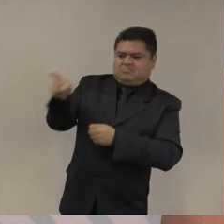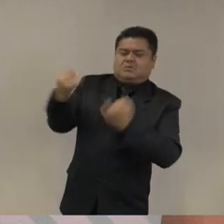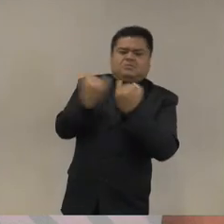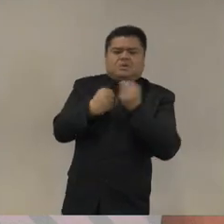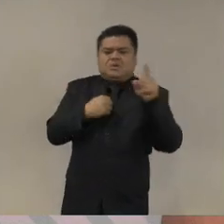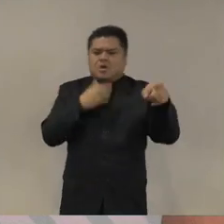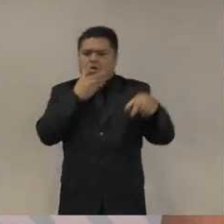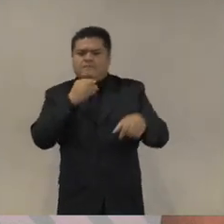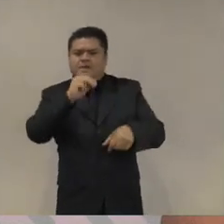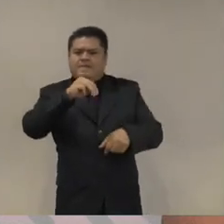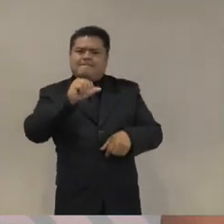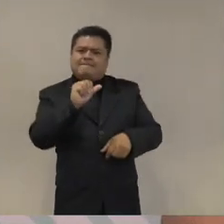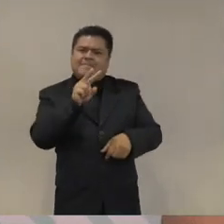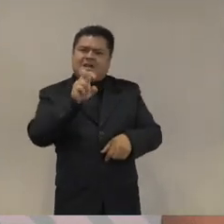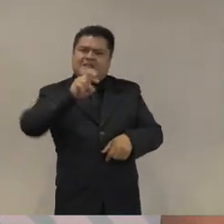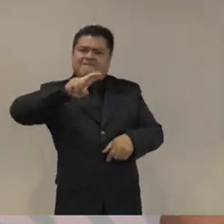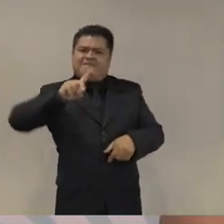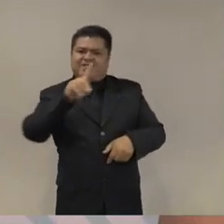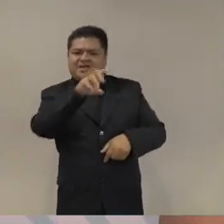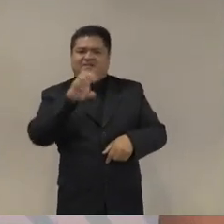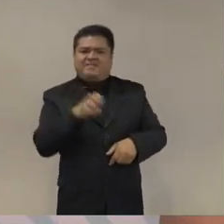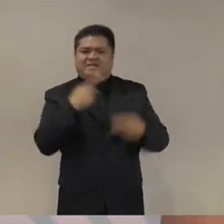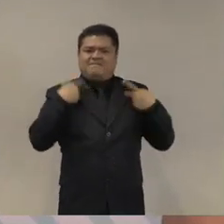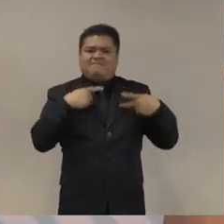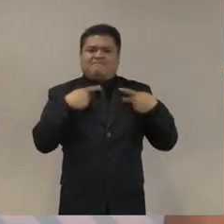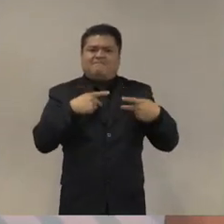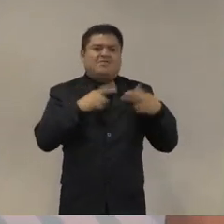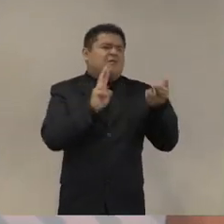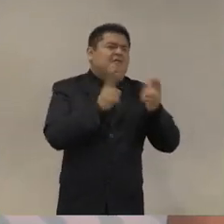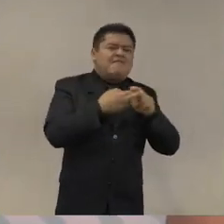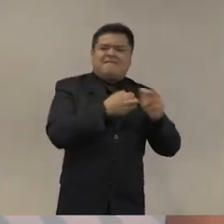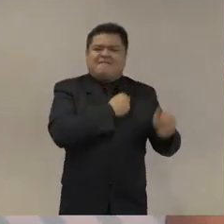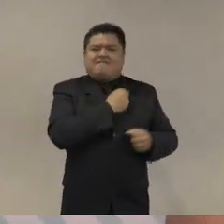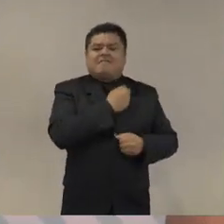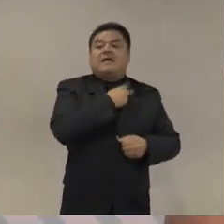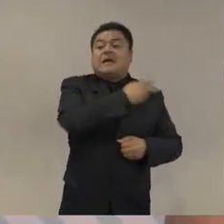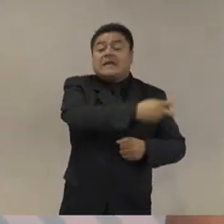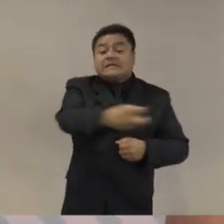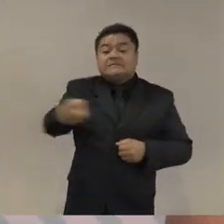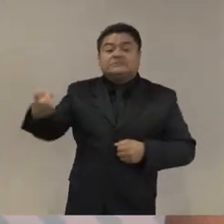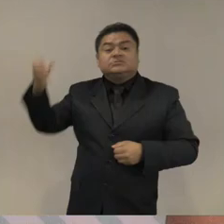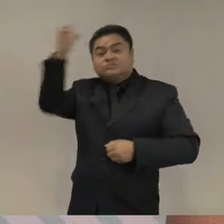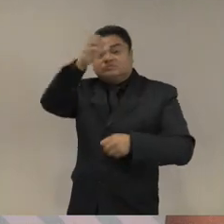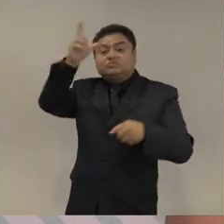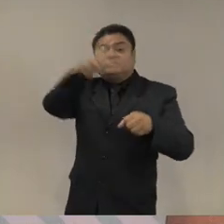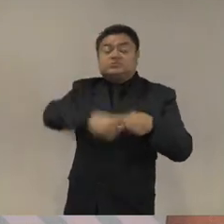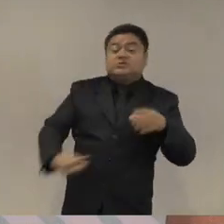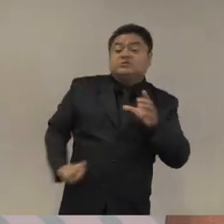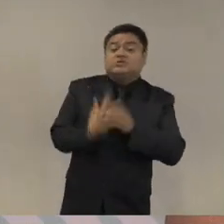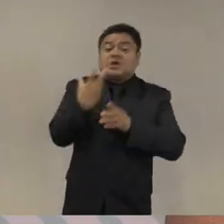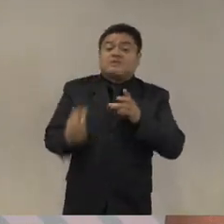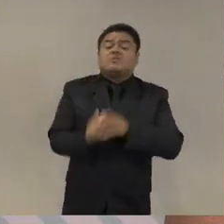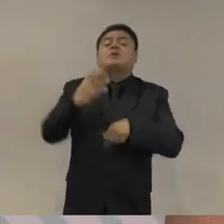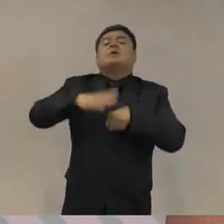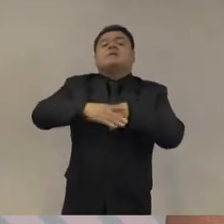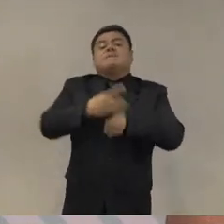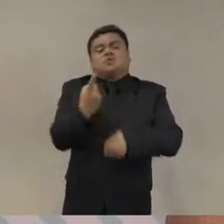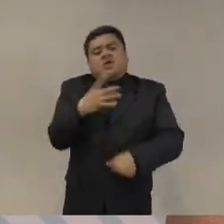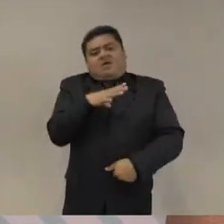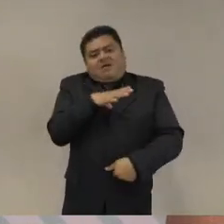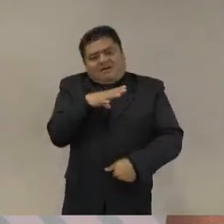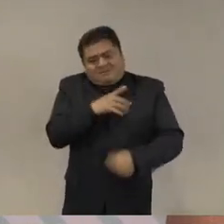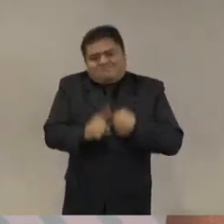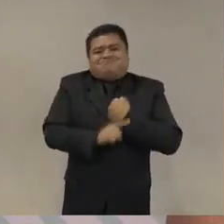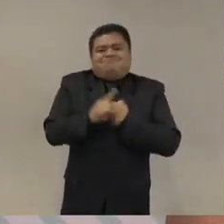un sector de la sociedad que desde hace rato ya experimentó una ruptura económica social cultural